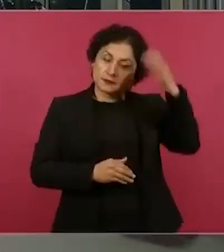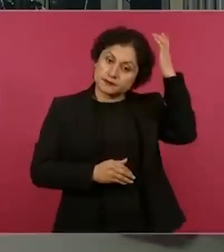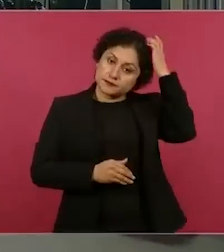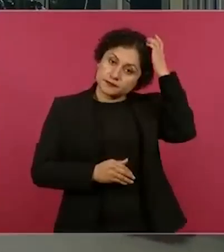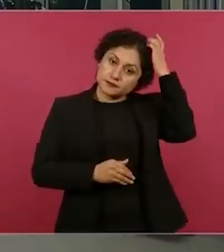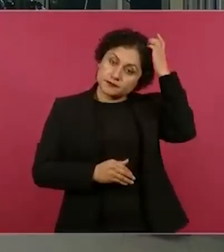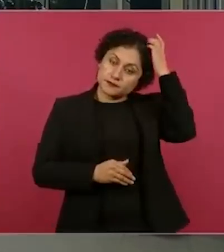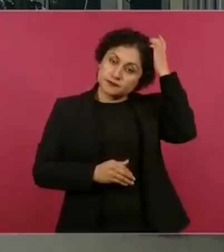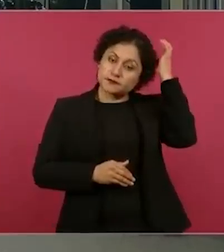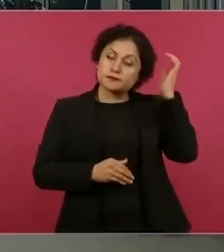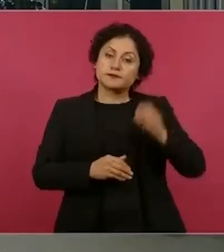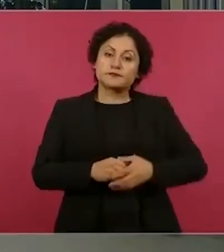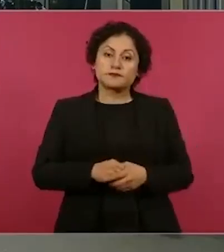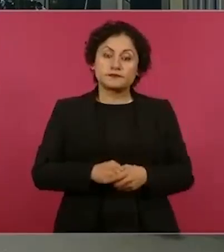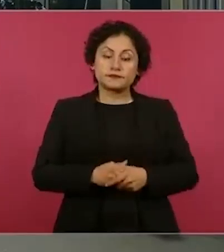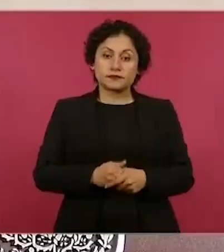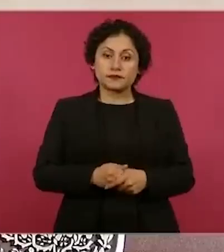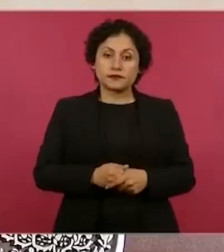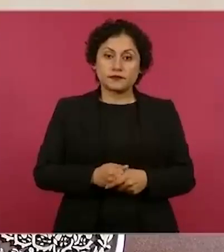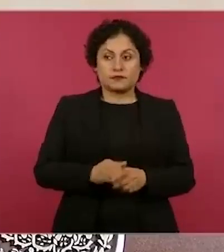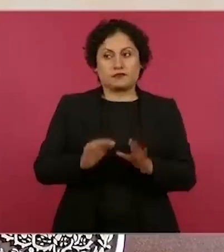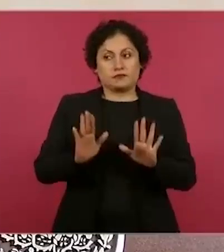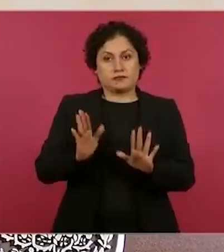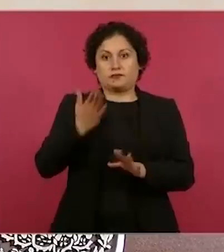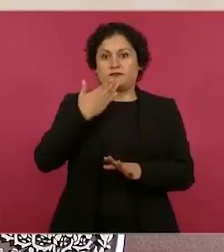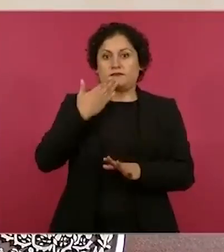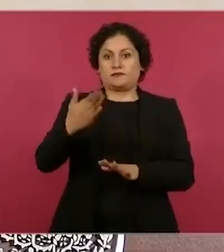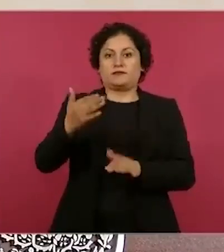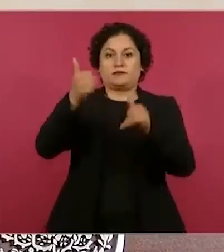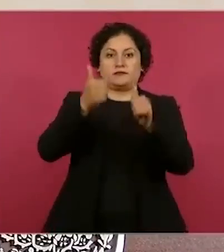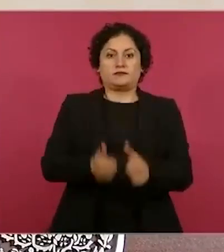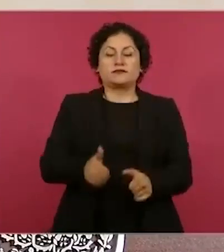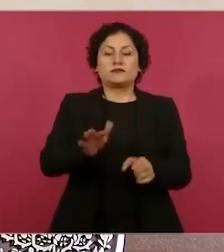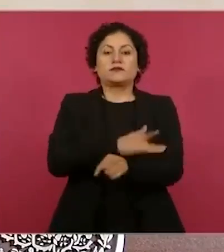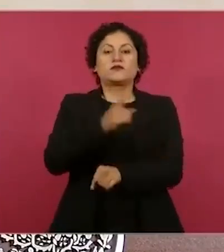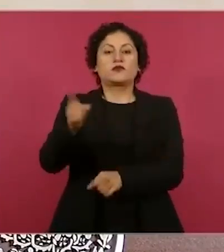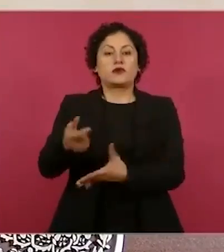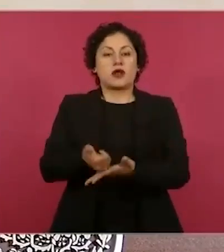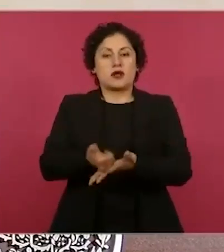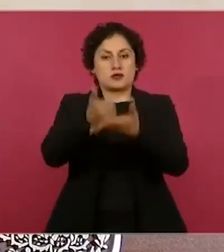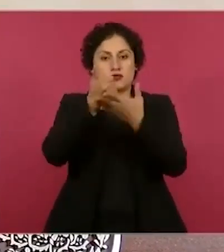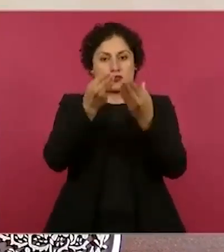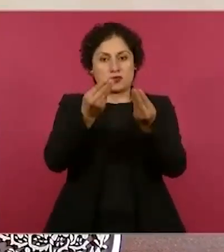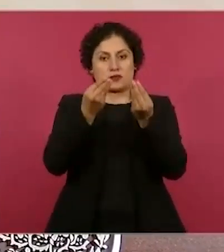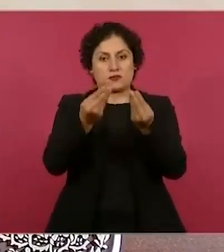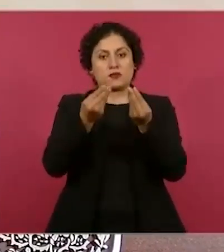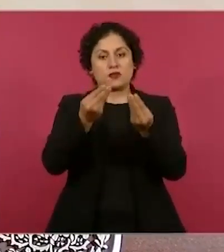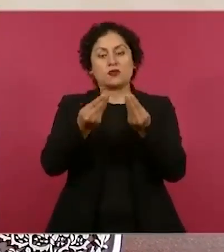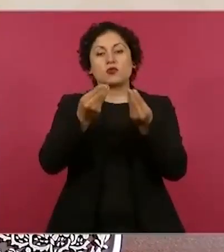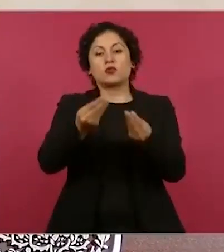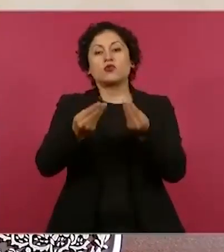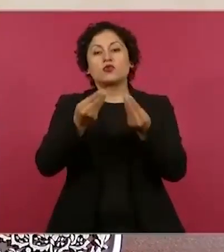Y qué bueno que no se va, porque nos ayuda mucho en el programa de